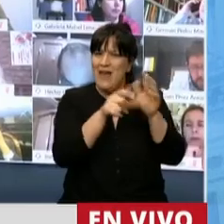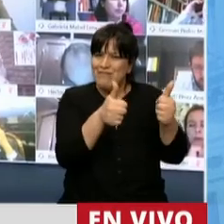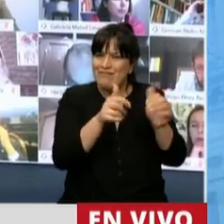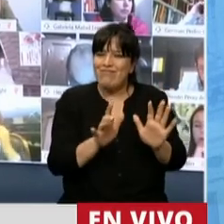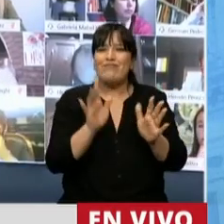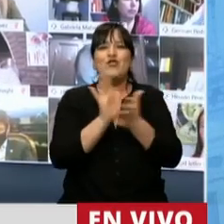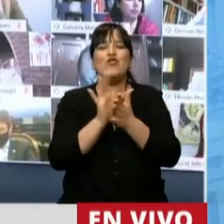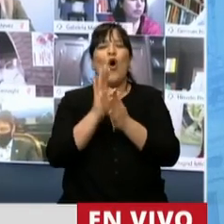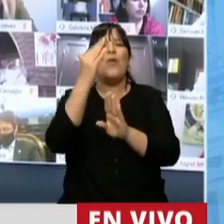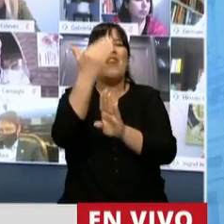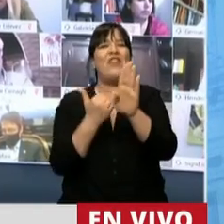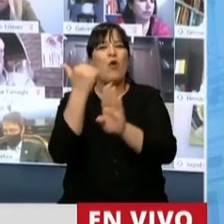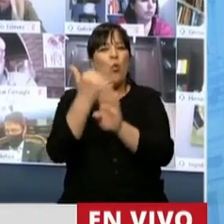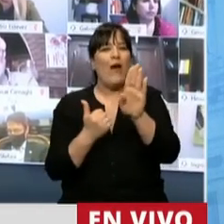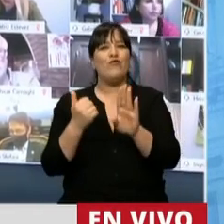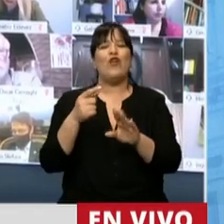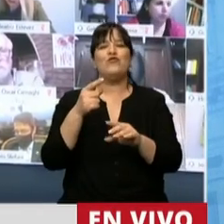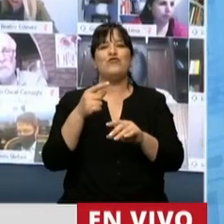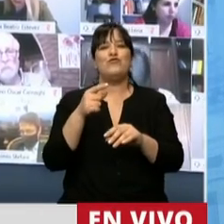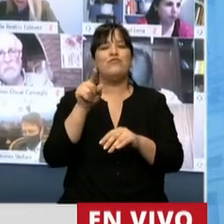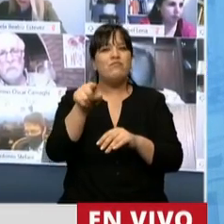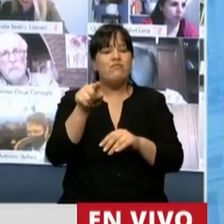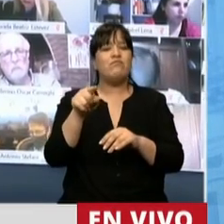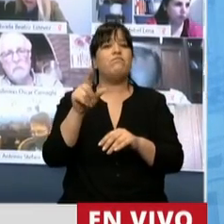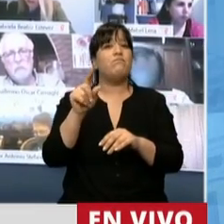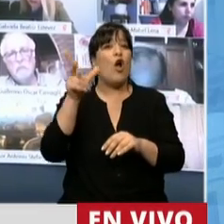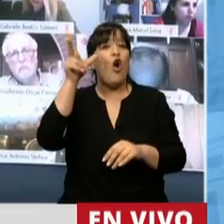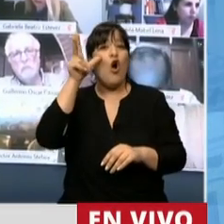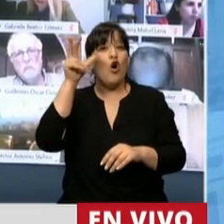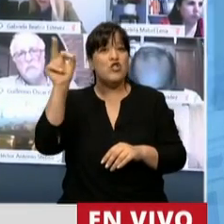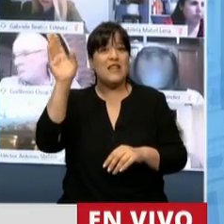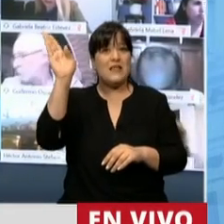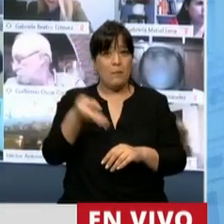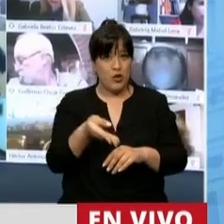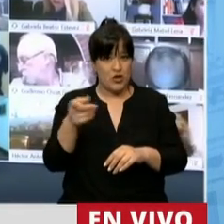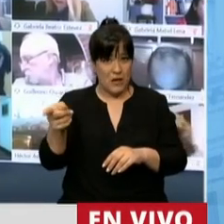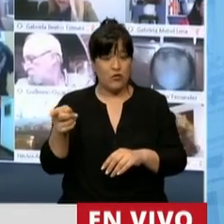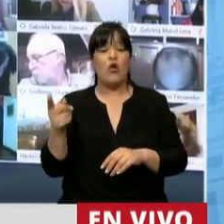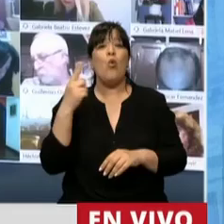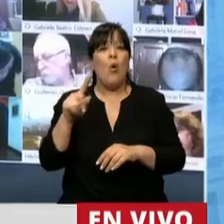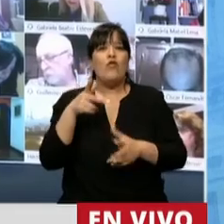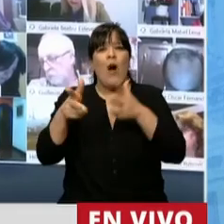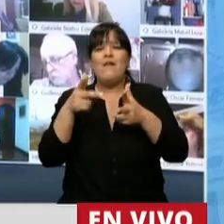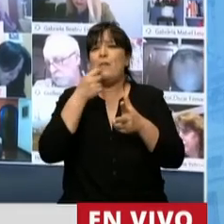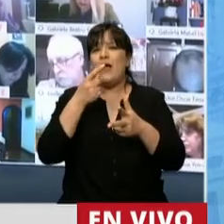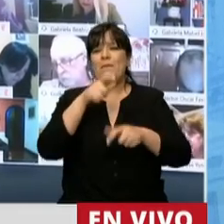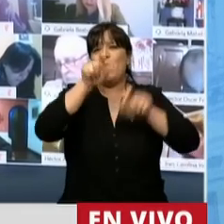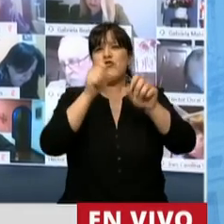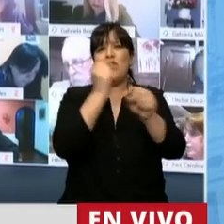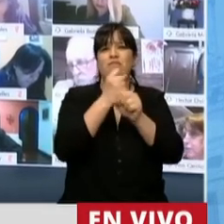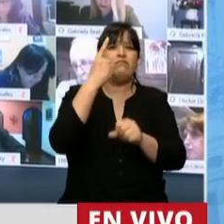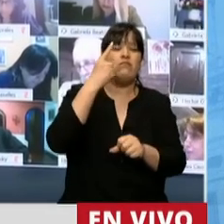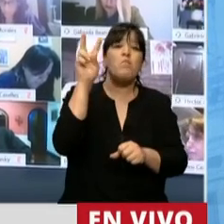los descuentos en las contribuciones patronales ascenderán al 80% cuando se trate de trabajadores y